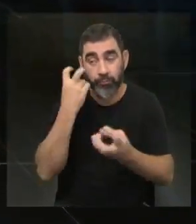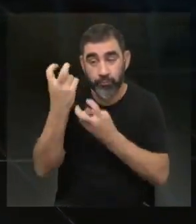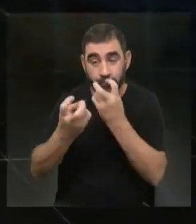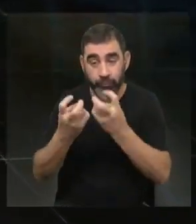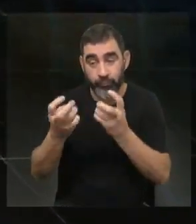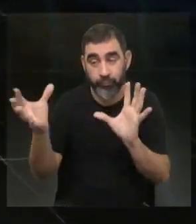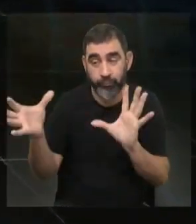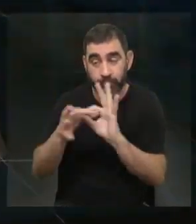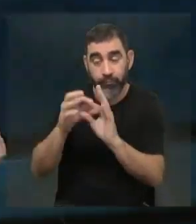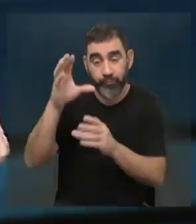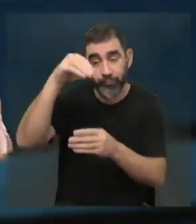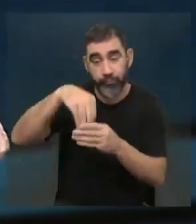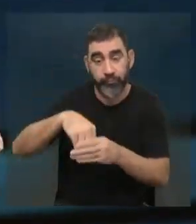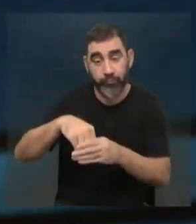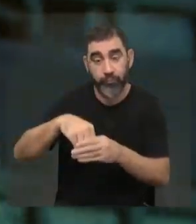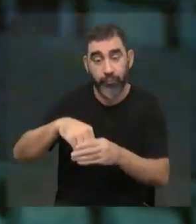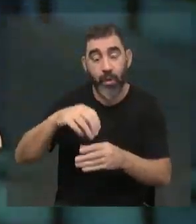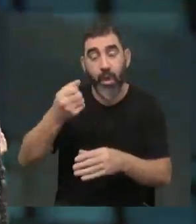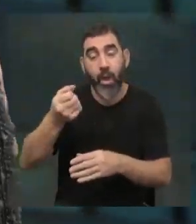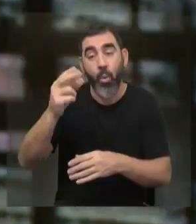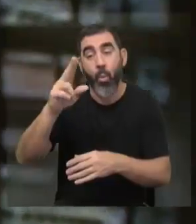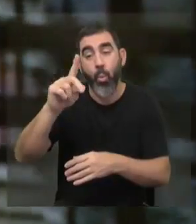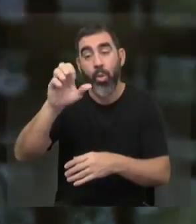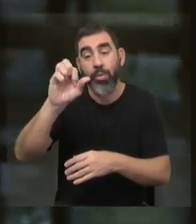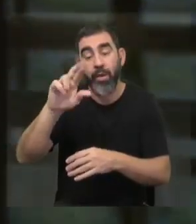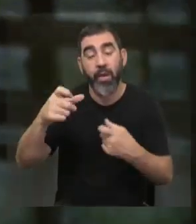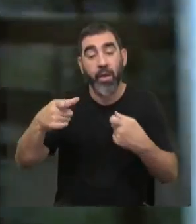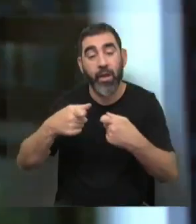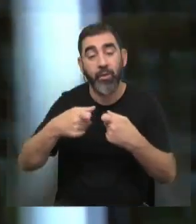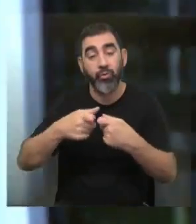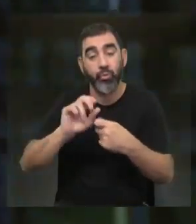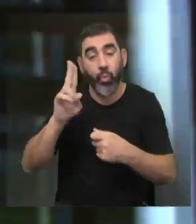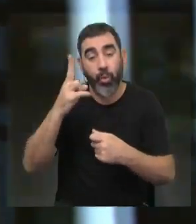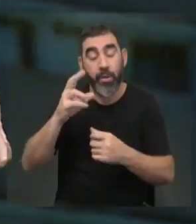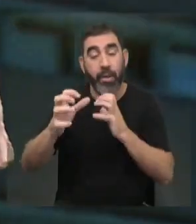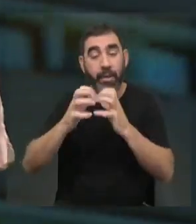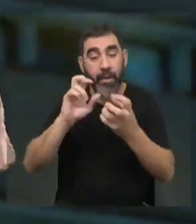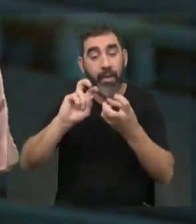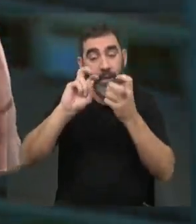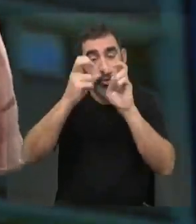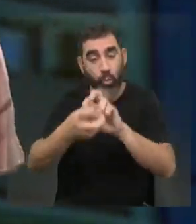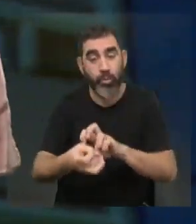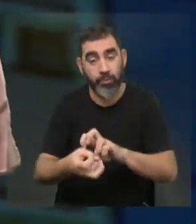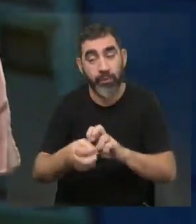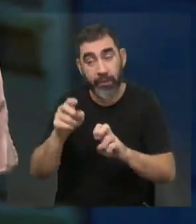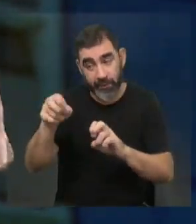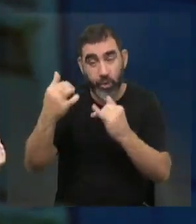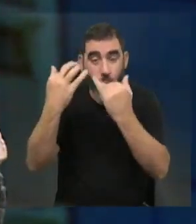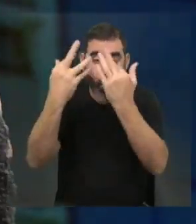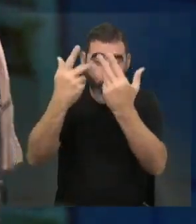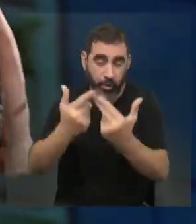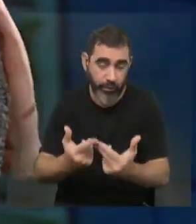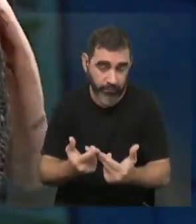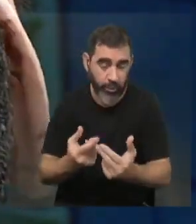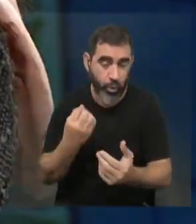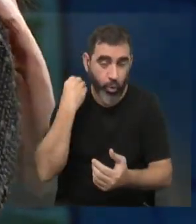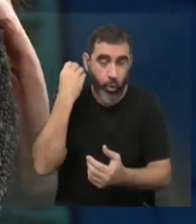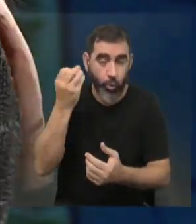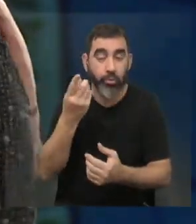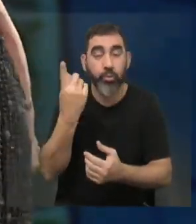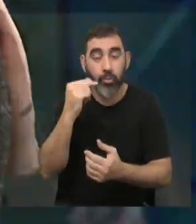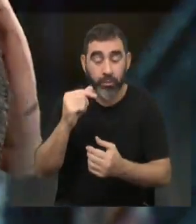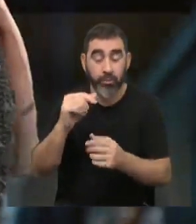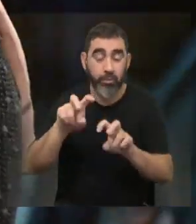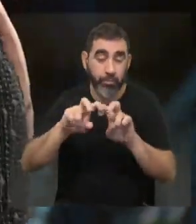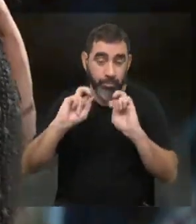está dentro de la página de Auder. Auder es la Asociación Uruguaya de Energías Renovables, que es el que organiza este Congreso. Y por eso tenemos el